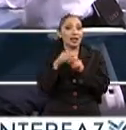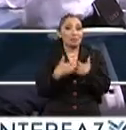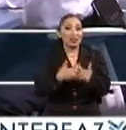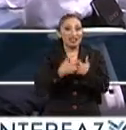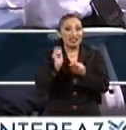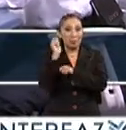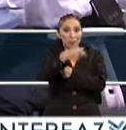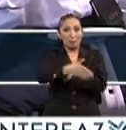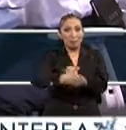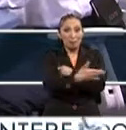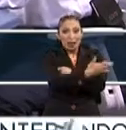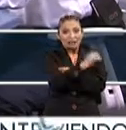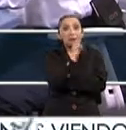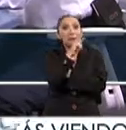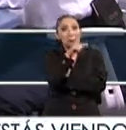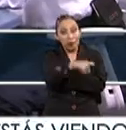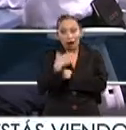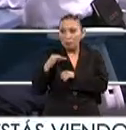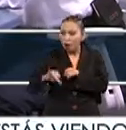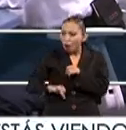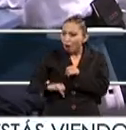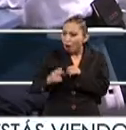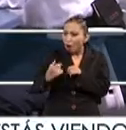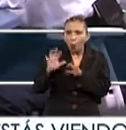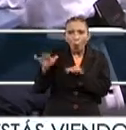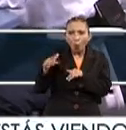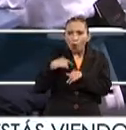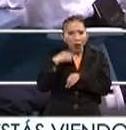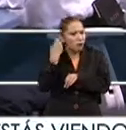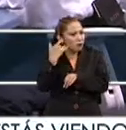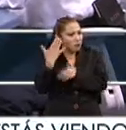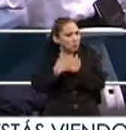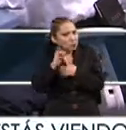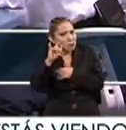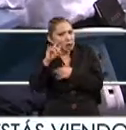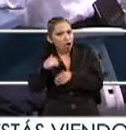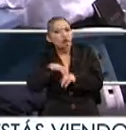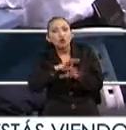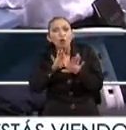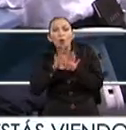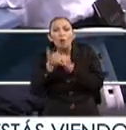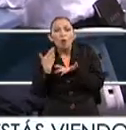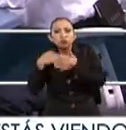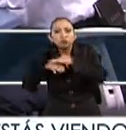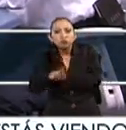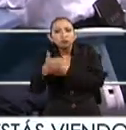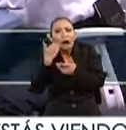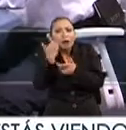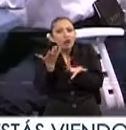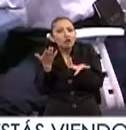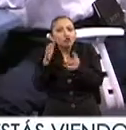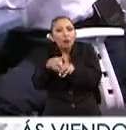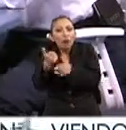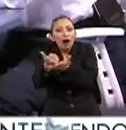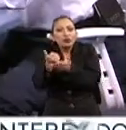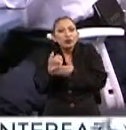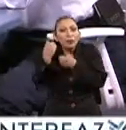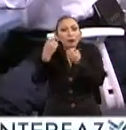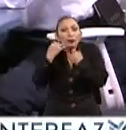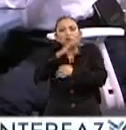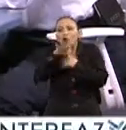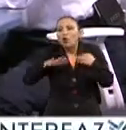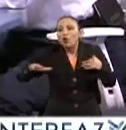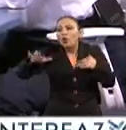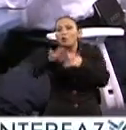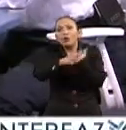nos dicen, bueno, ¿cómo podemos nosotros adentrarnos y ser beneficiarios de